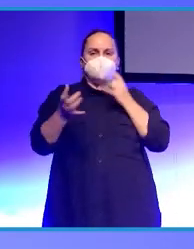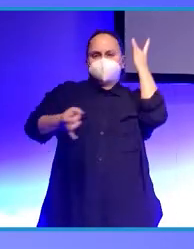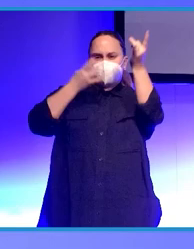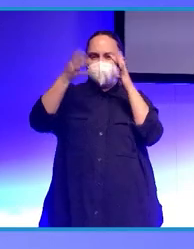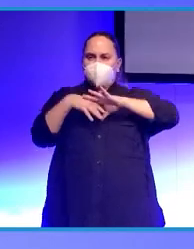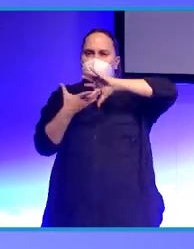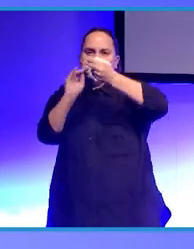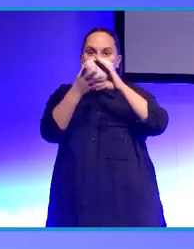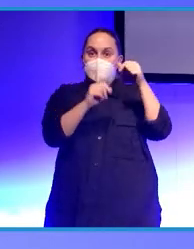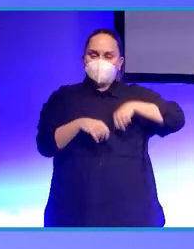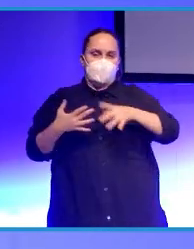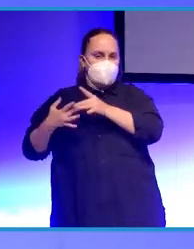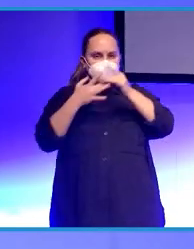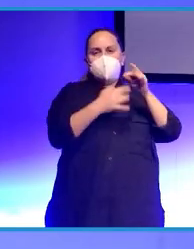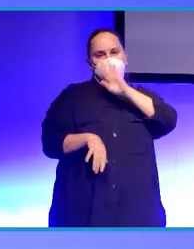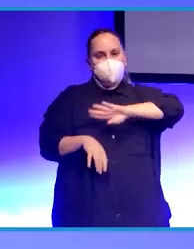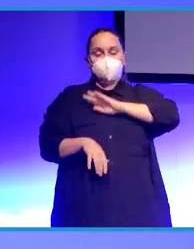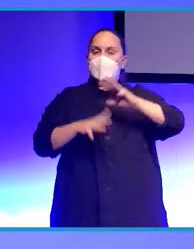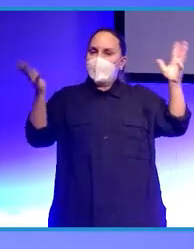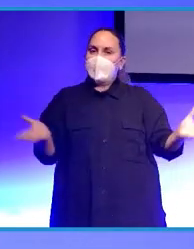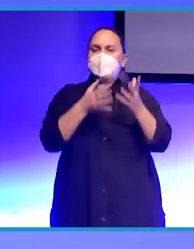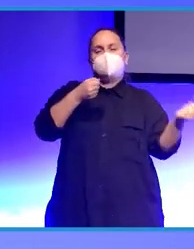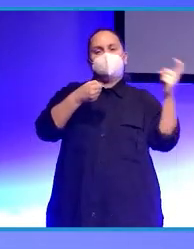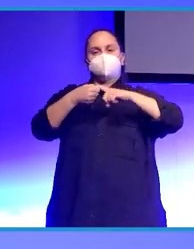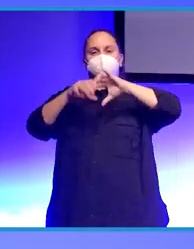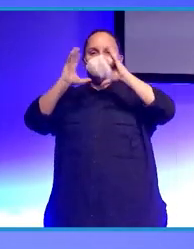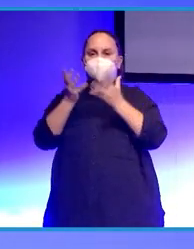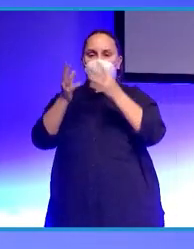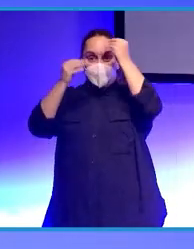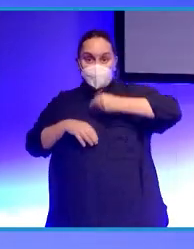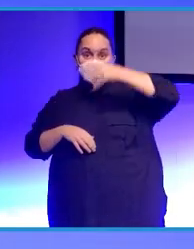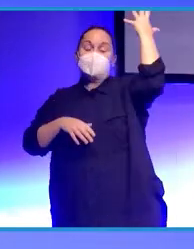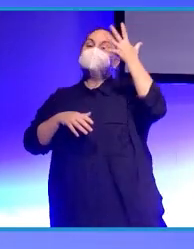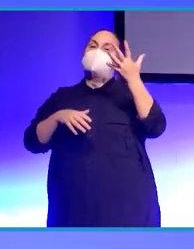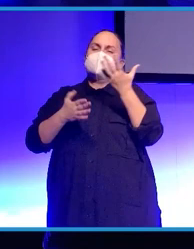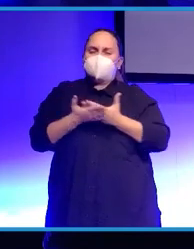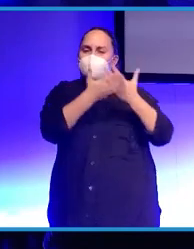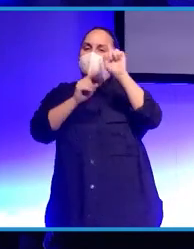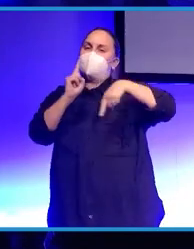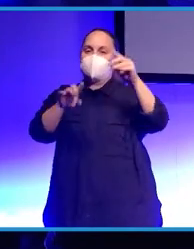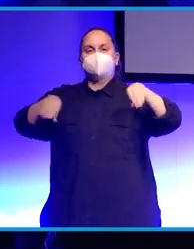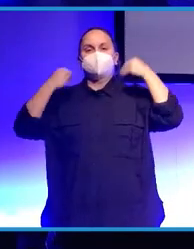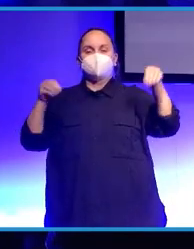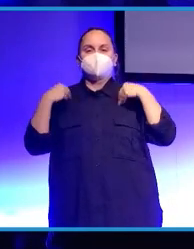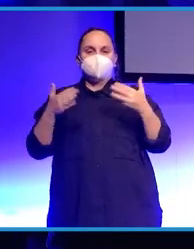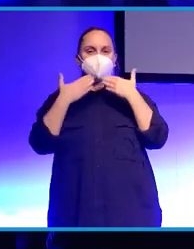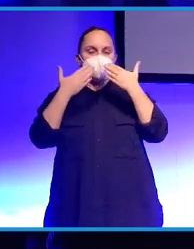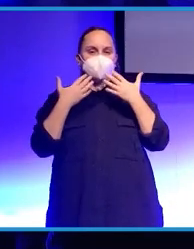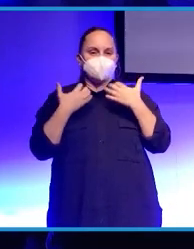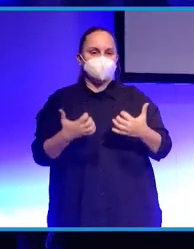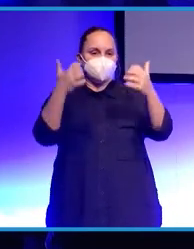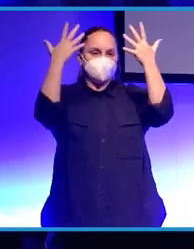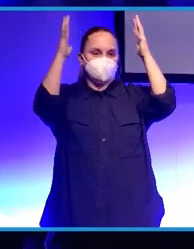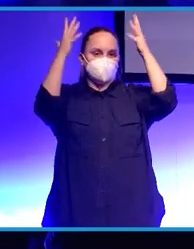punteros y entonces simplemente animaros meteros en el metaverso estudiarlo y a disfrutarlo muchas gracias aplausos